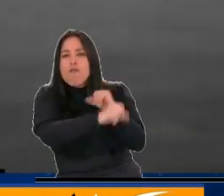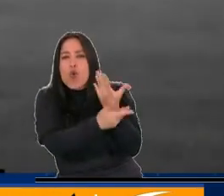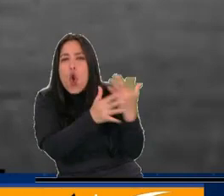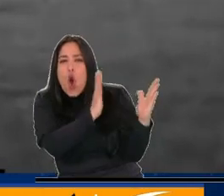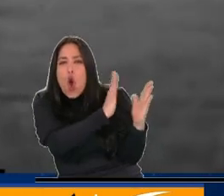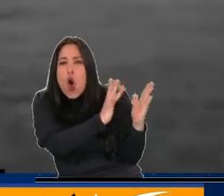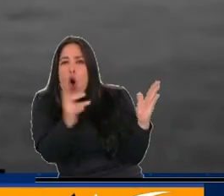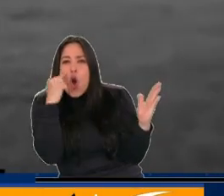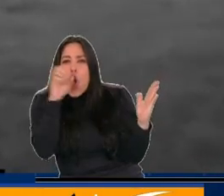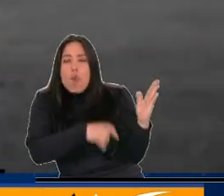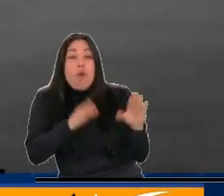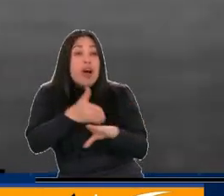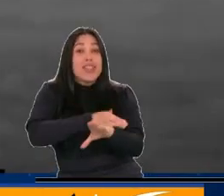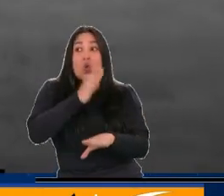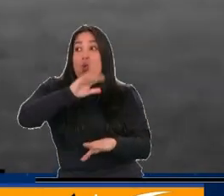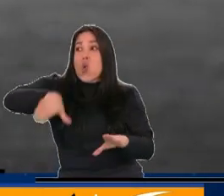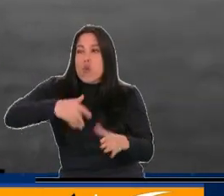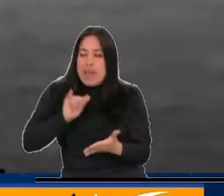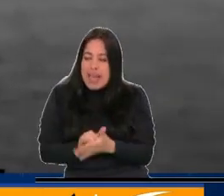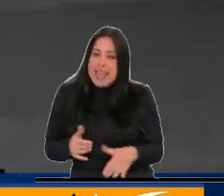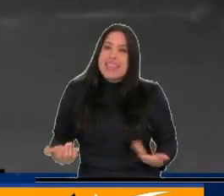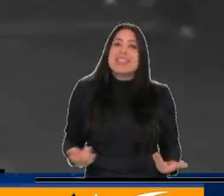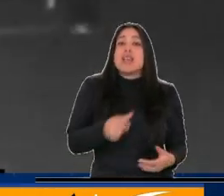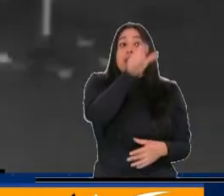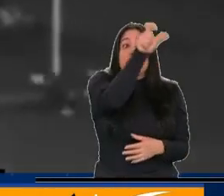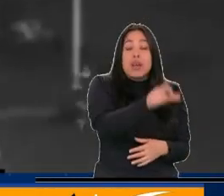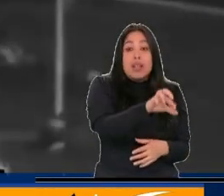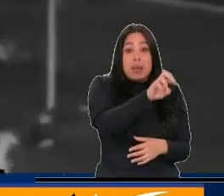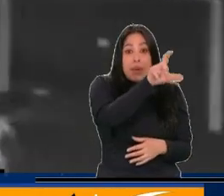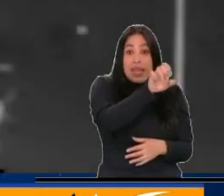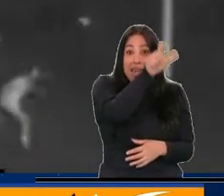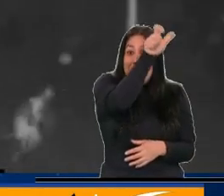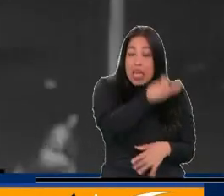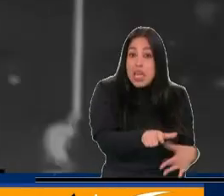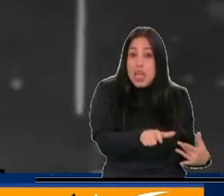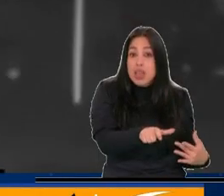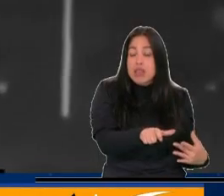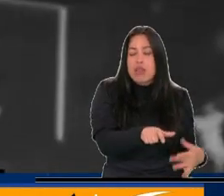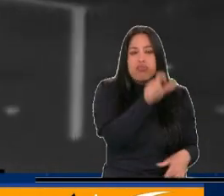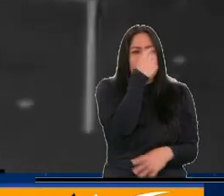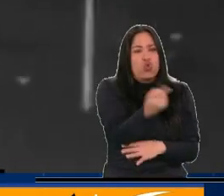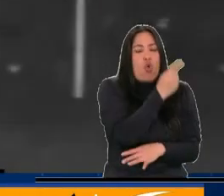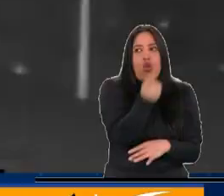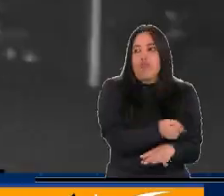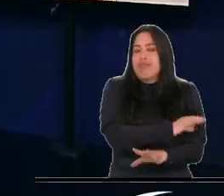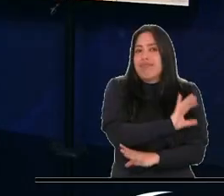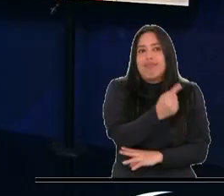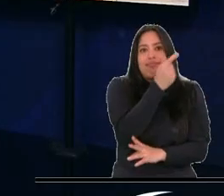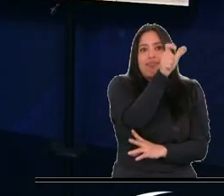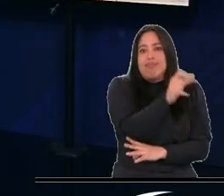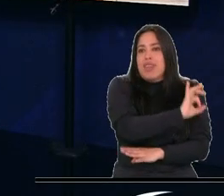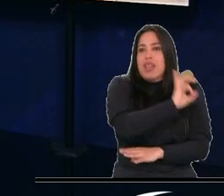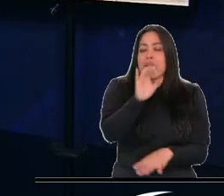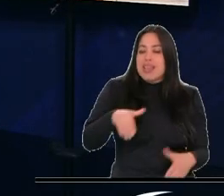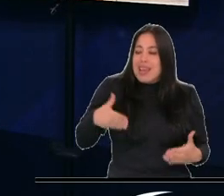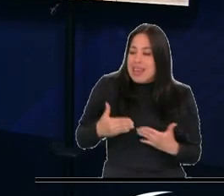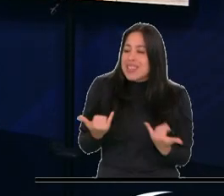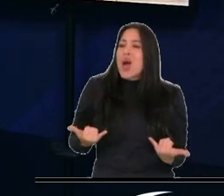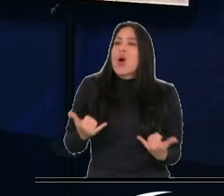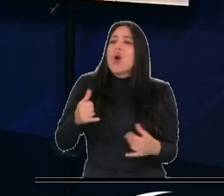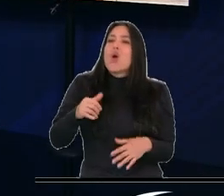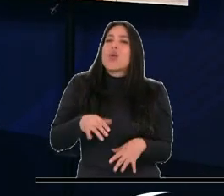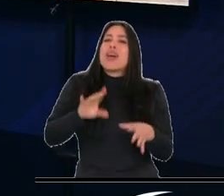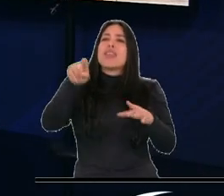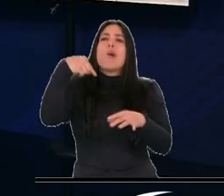por eso sigo insistiendo que lo que él hizo, no lo hizo sino él. A estos días han salido mucho